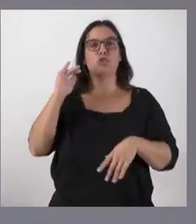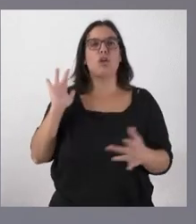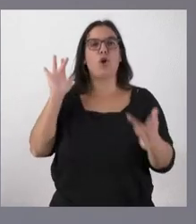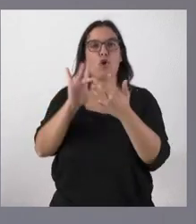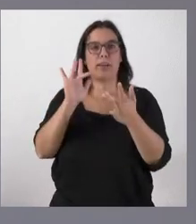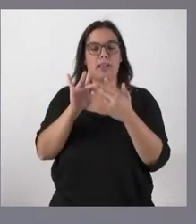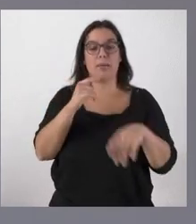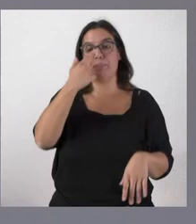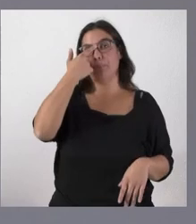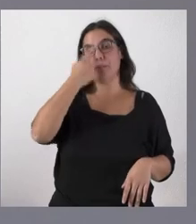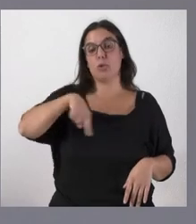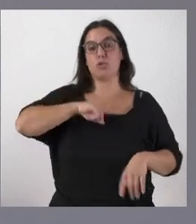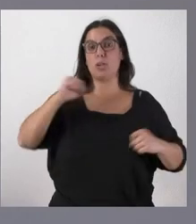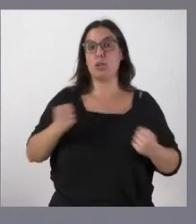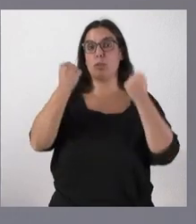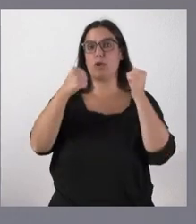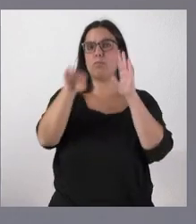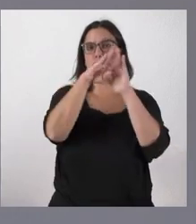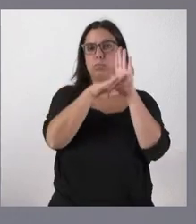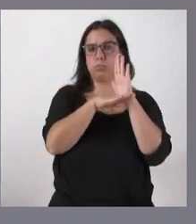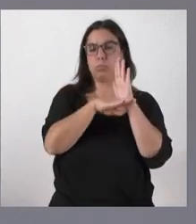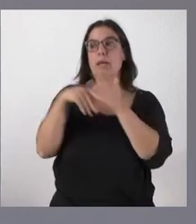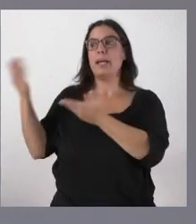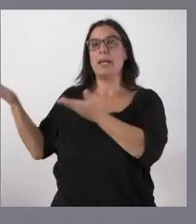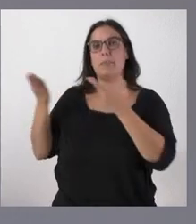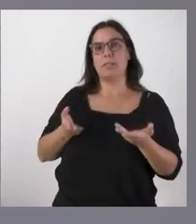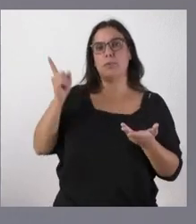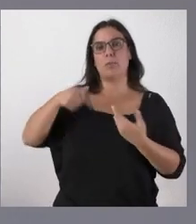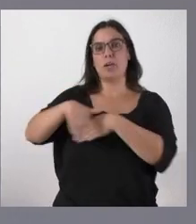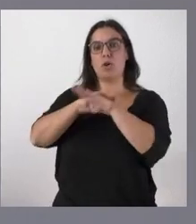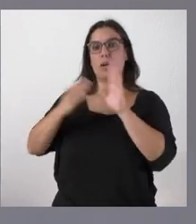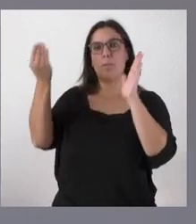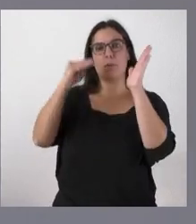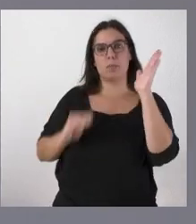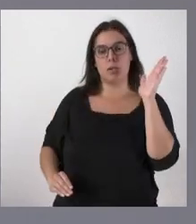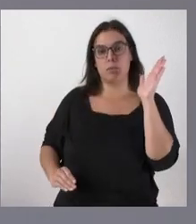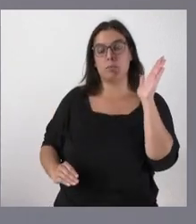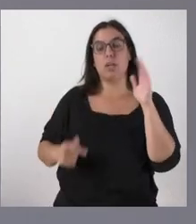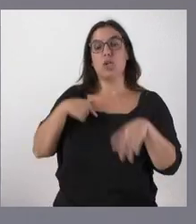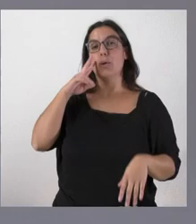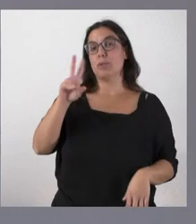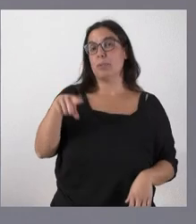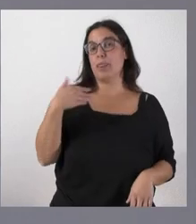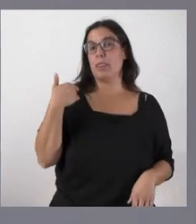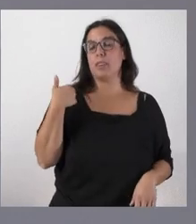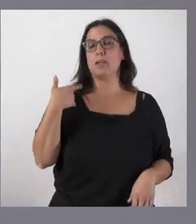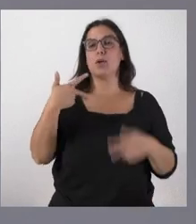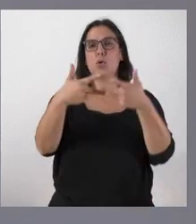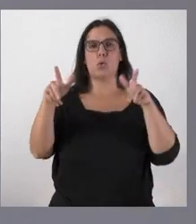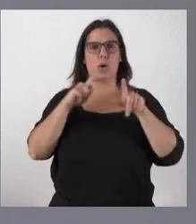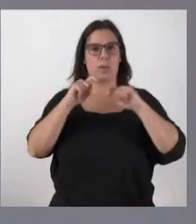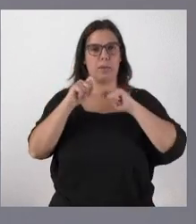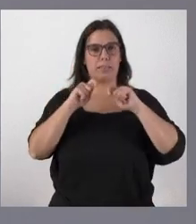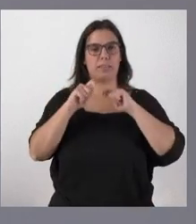desarrollamos un conjunto de actuaciones que ahí figuran invitamos al gobierno a incorporar aquellas que quisieran he visto además recientemente una rueda de prensa